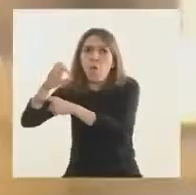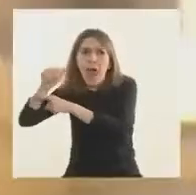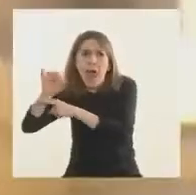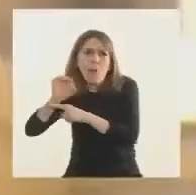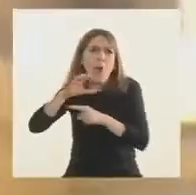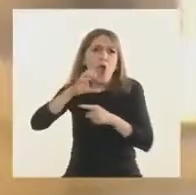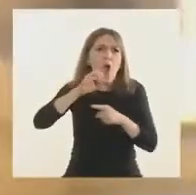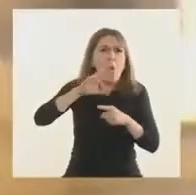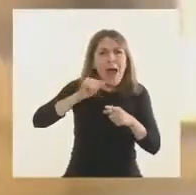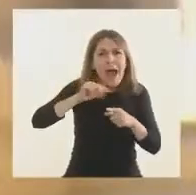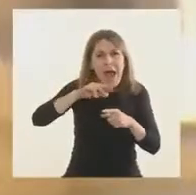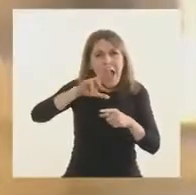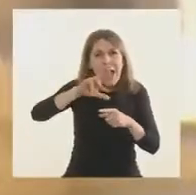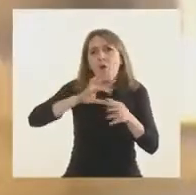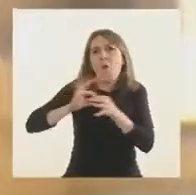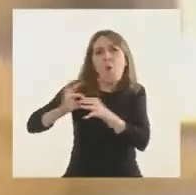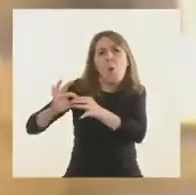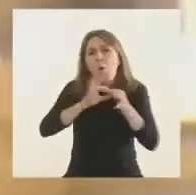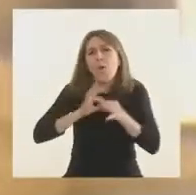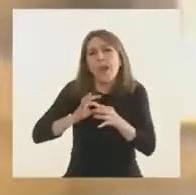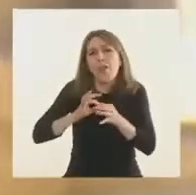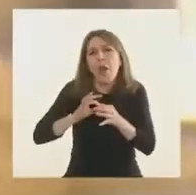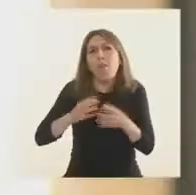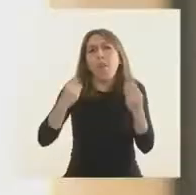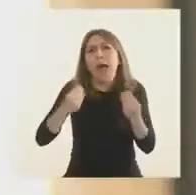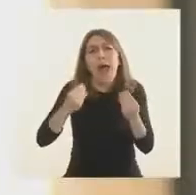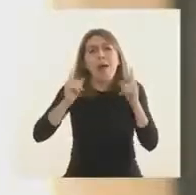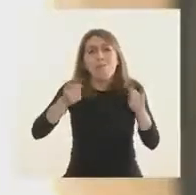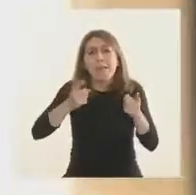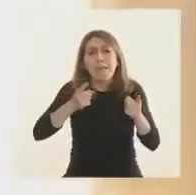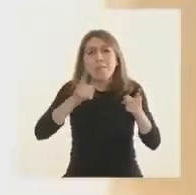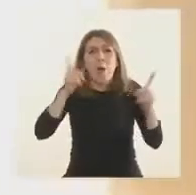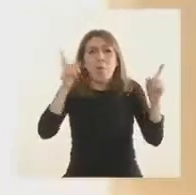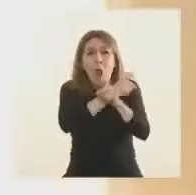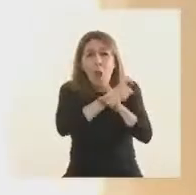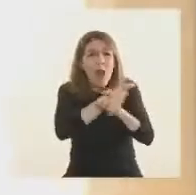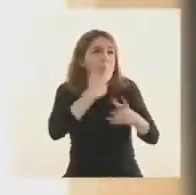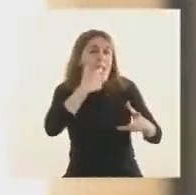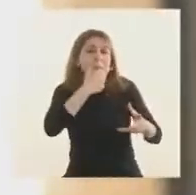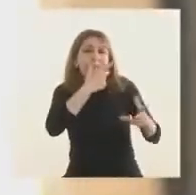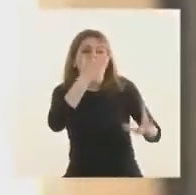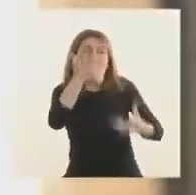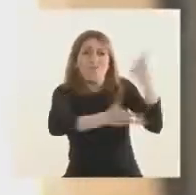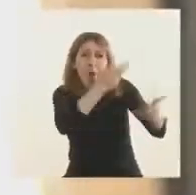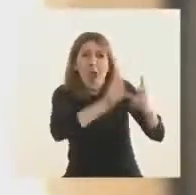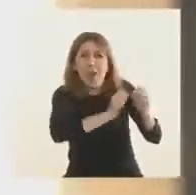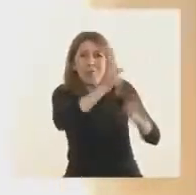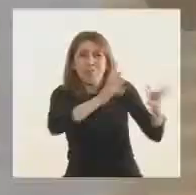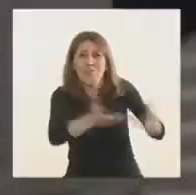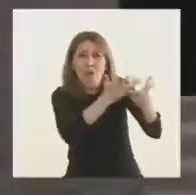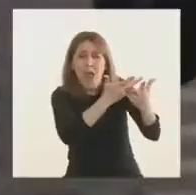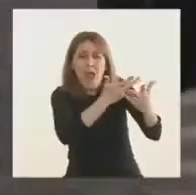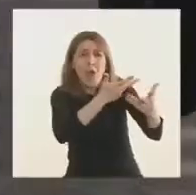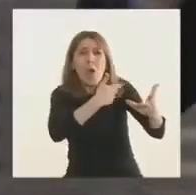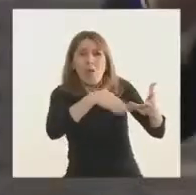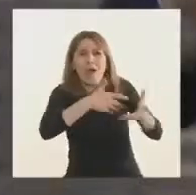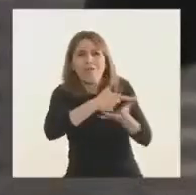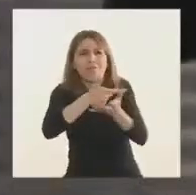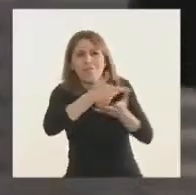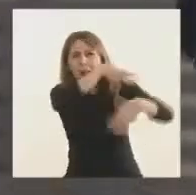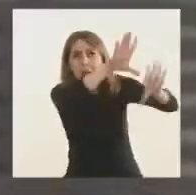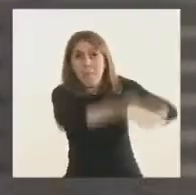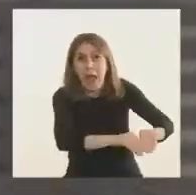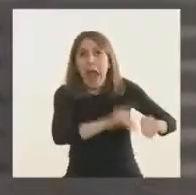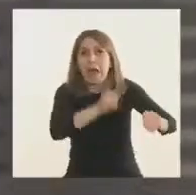Juntos, muy juntos, para apagar el fuego que se ha incendiado. Pero ahora lo que tenemos que hacer es ser muy estrictos y detectar